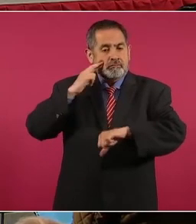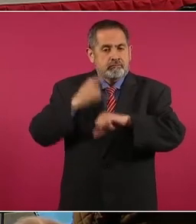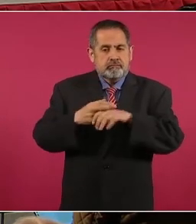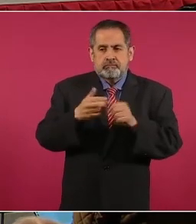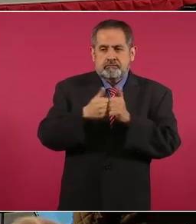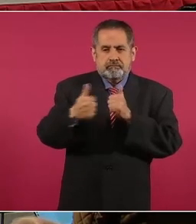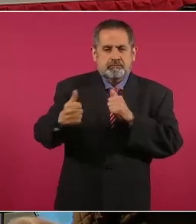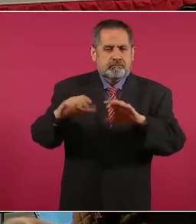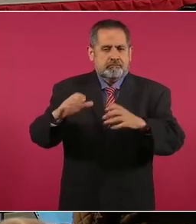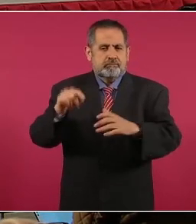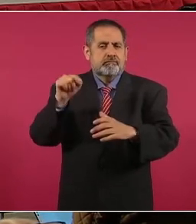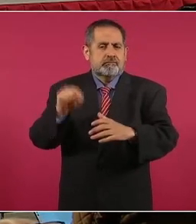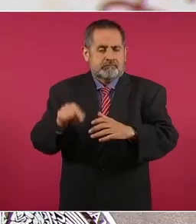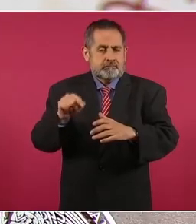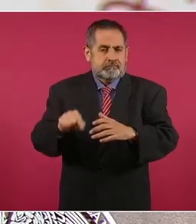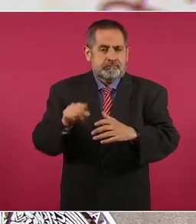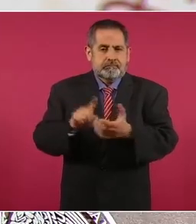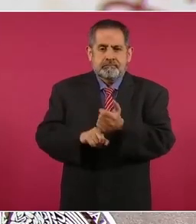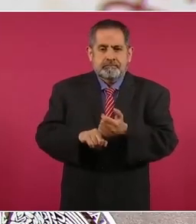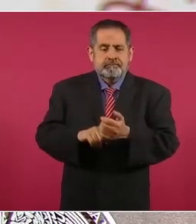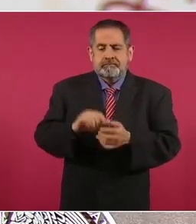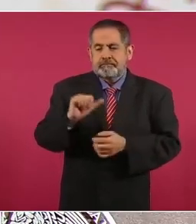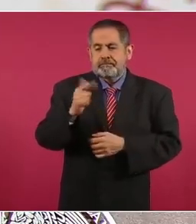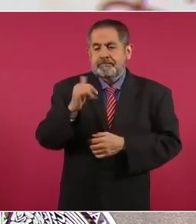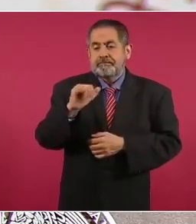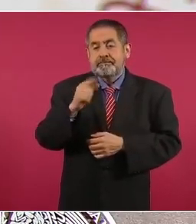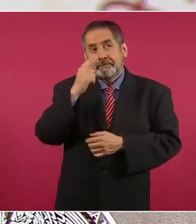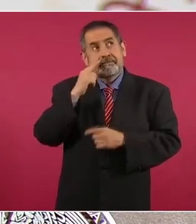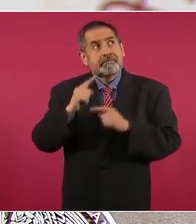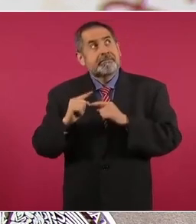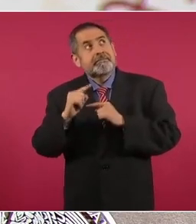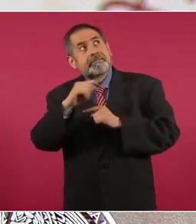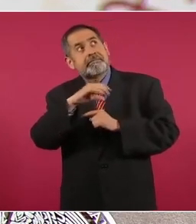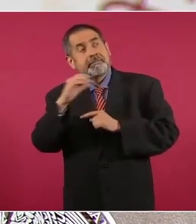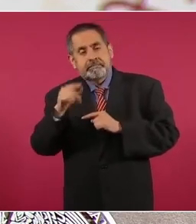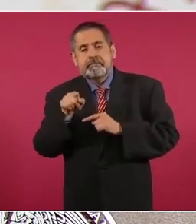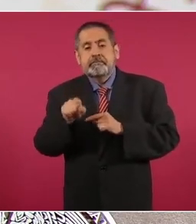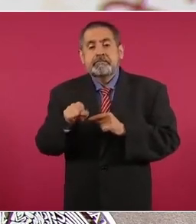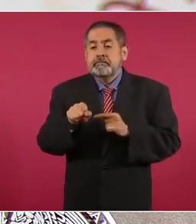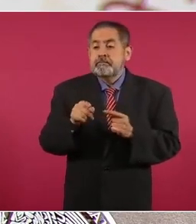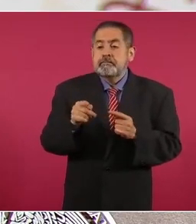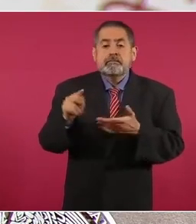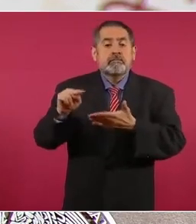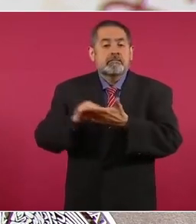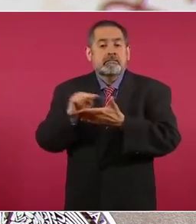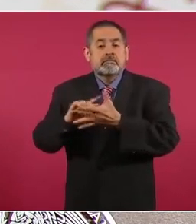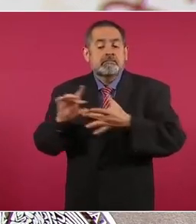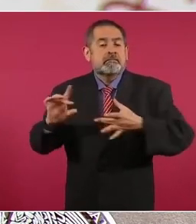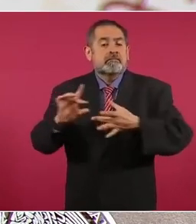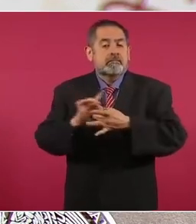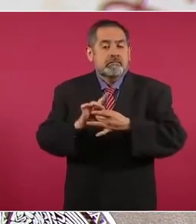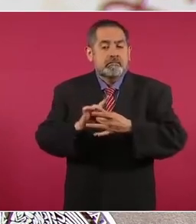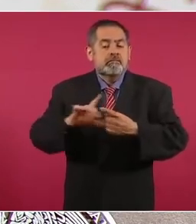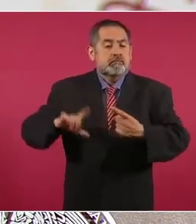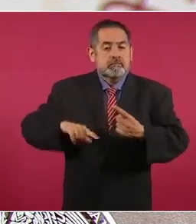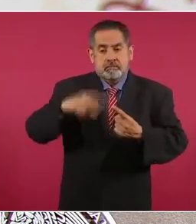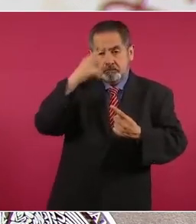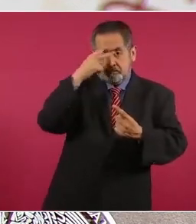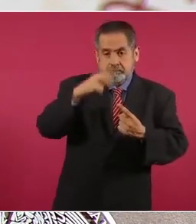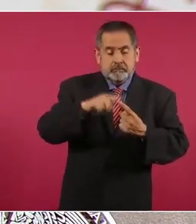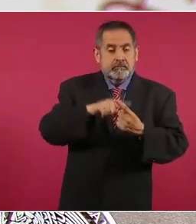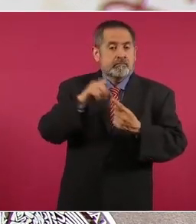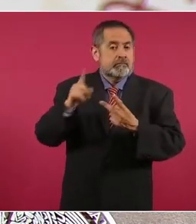descentralizado, la Agencia Espacial Mexicana firmó un acuerdo entre el gobierno de los Estados Unidos mexicanos y la